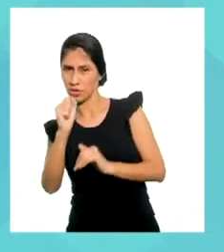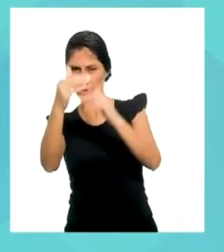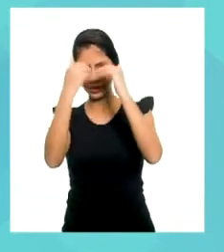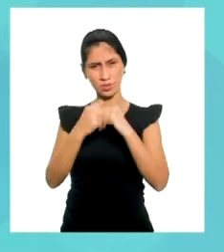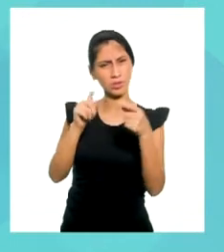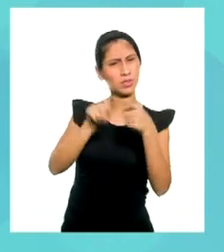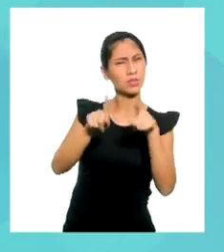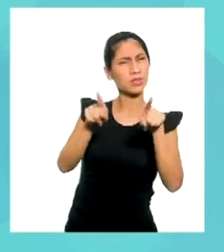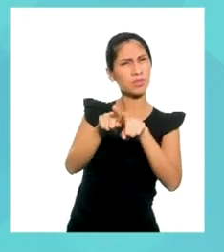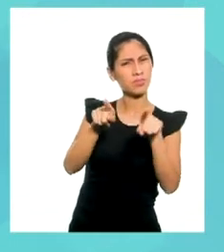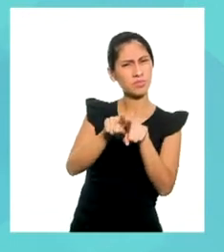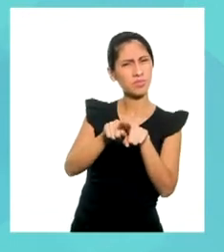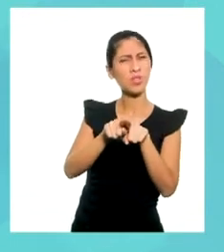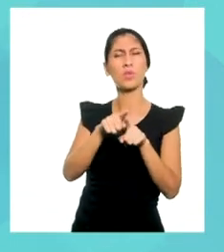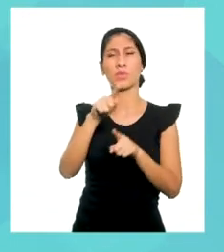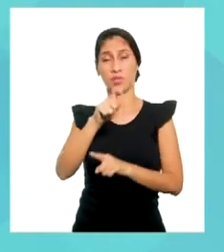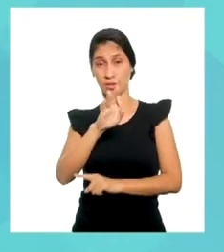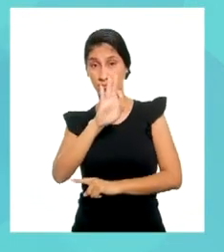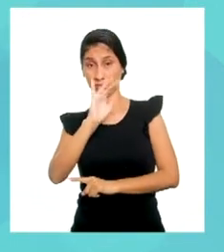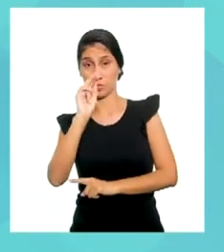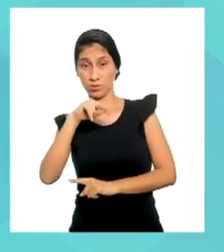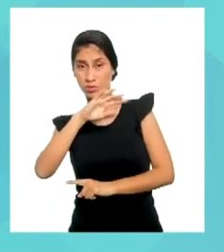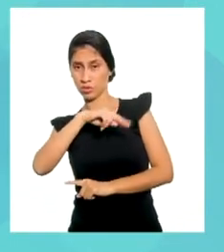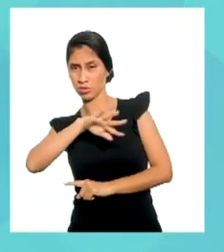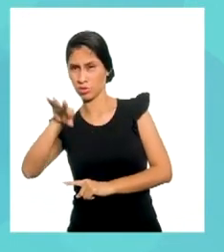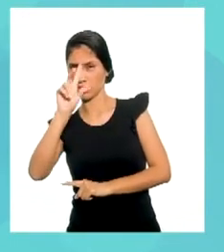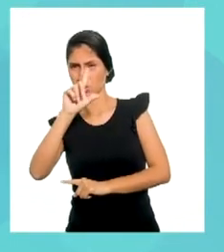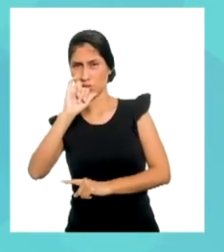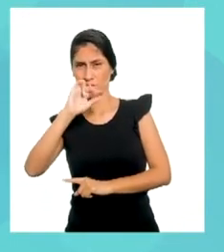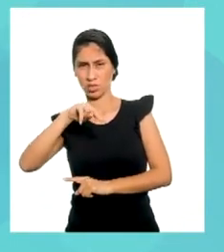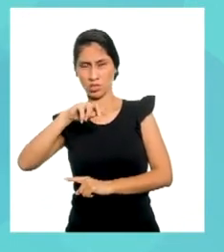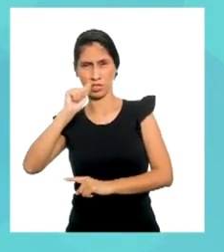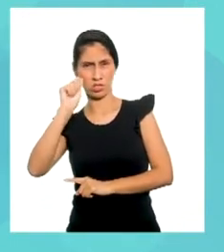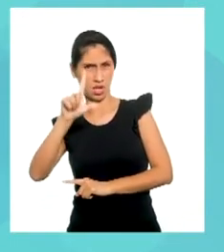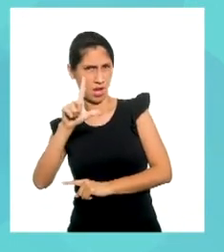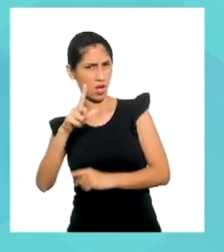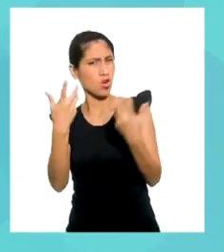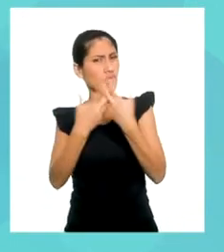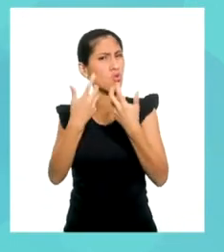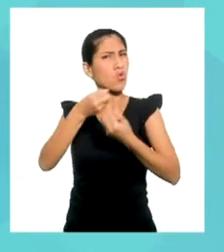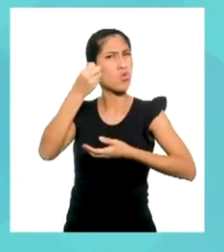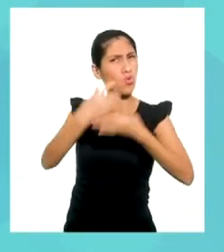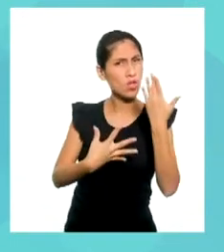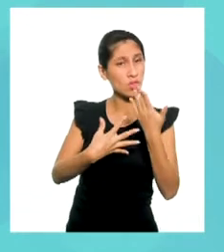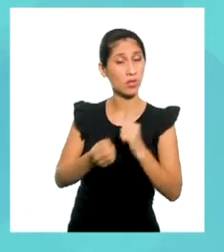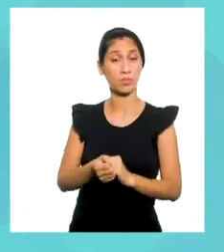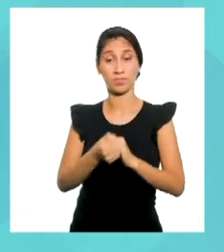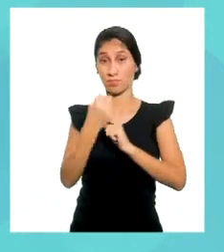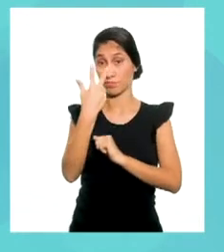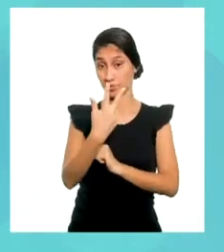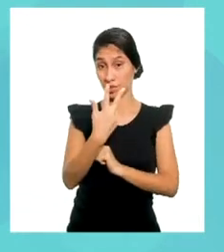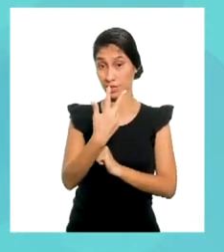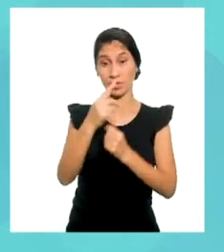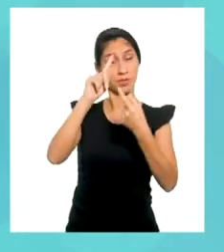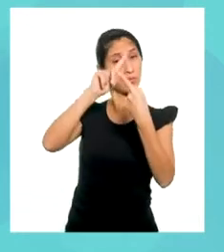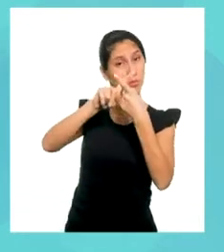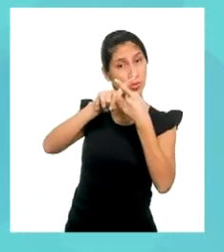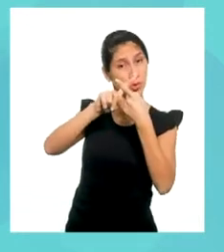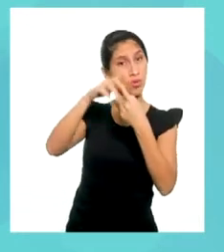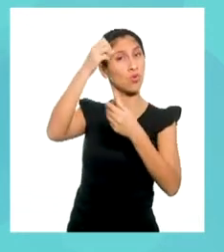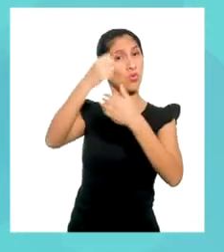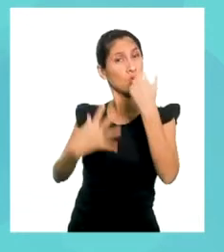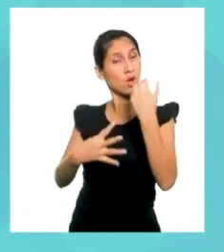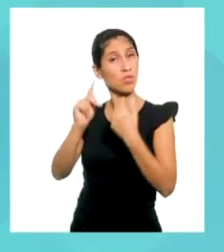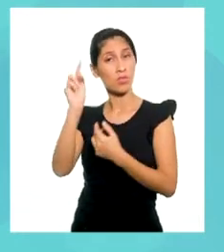tenemos una función lineal, donde el costo del servicio de taxi será igual a 3 por la cantidad de